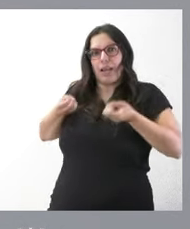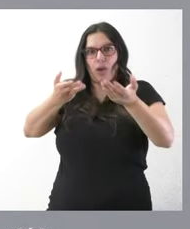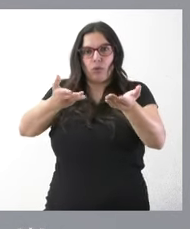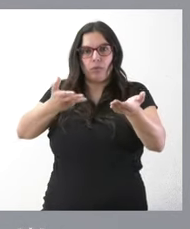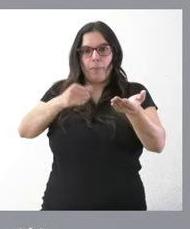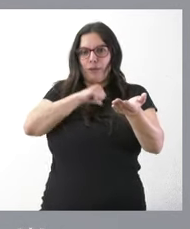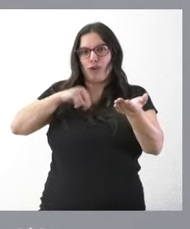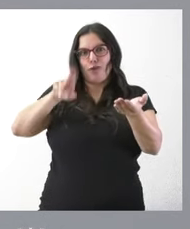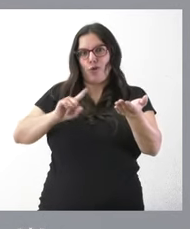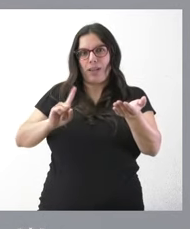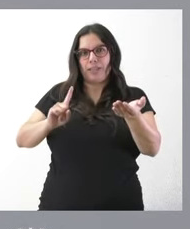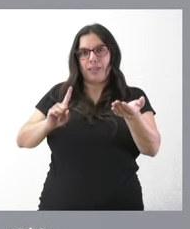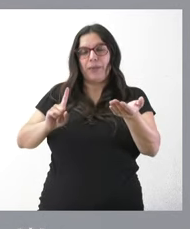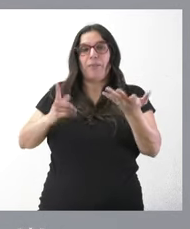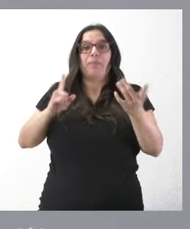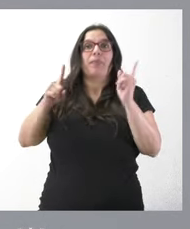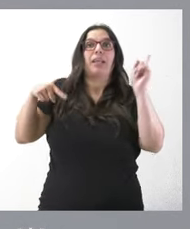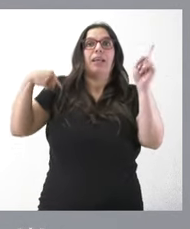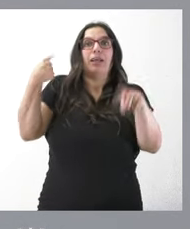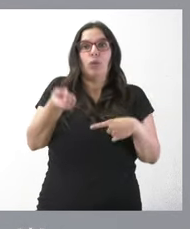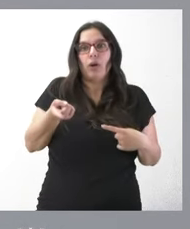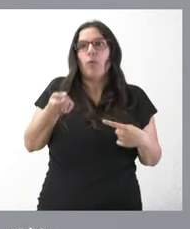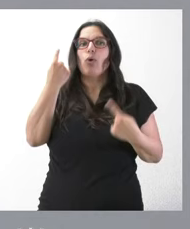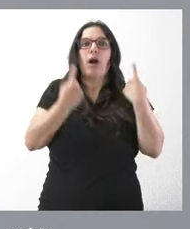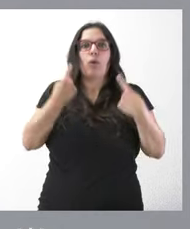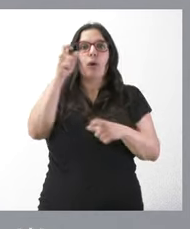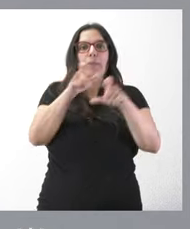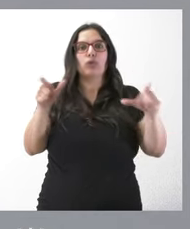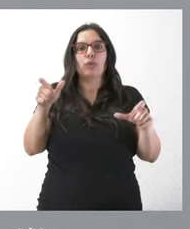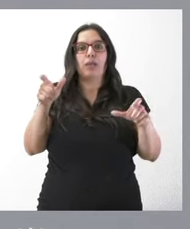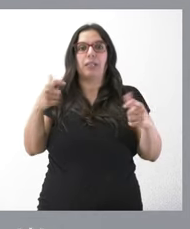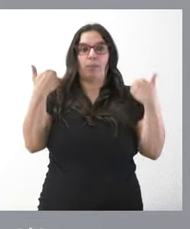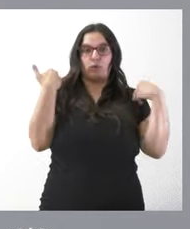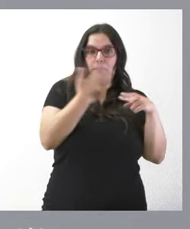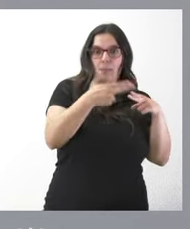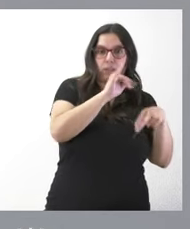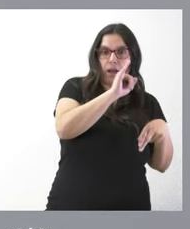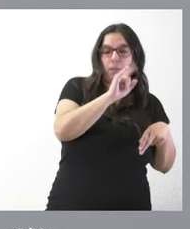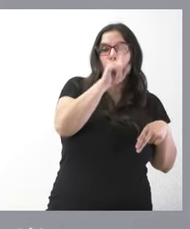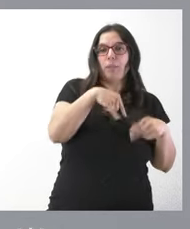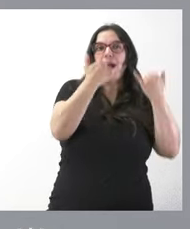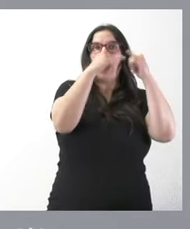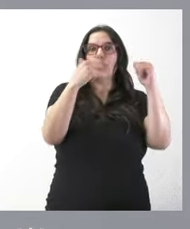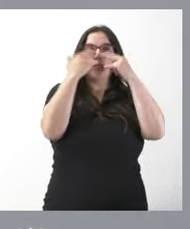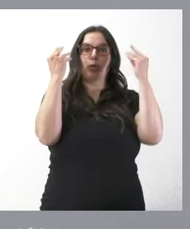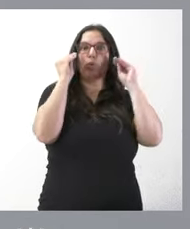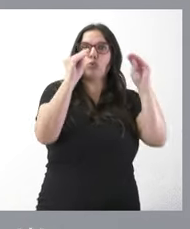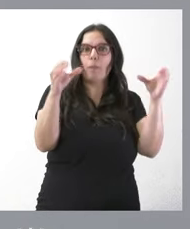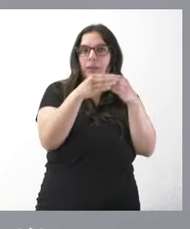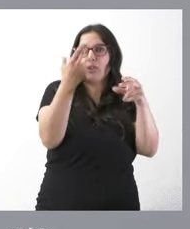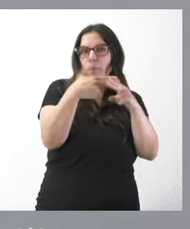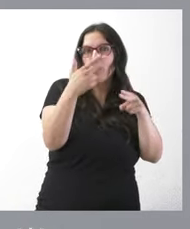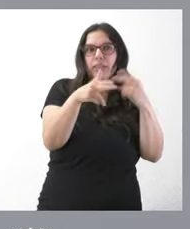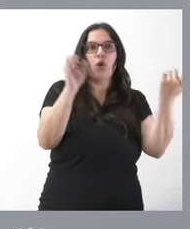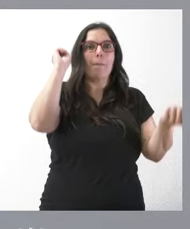pues hay responsables políticos pues que tienen actos públicos de sus partidos acceden a